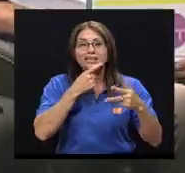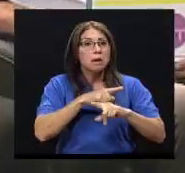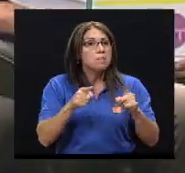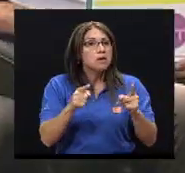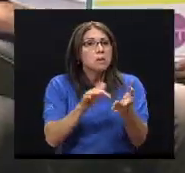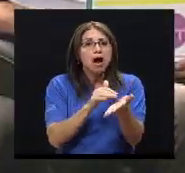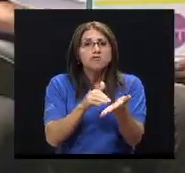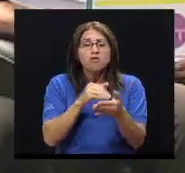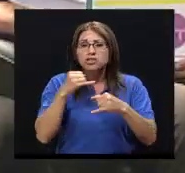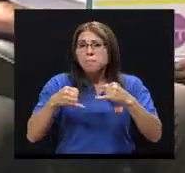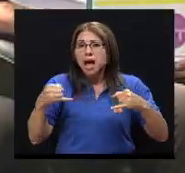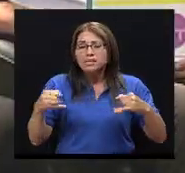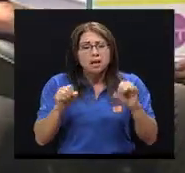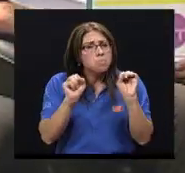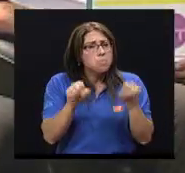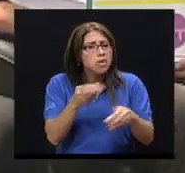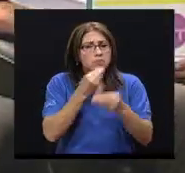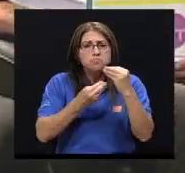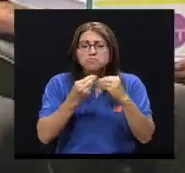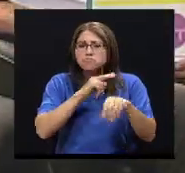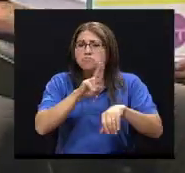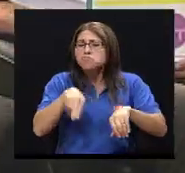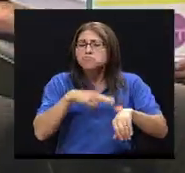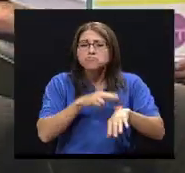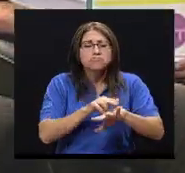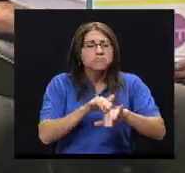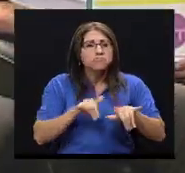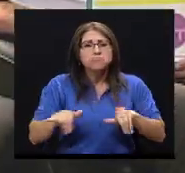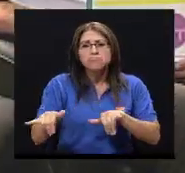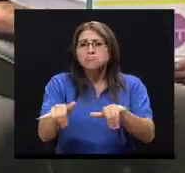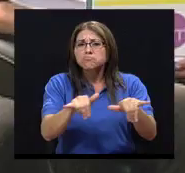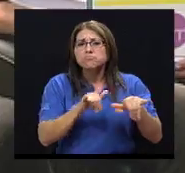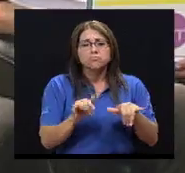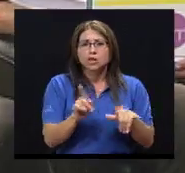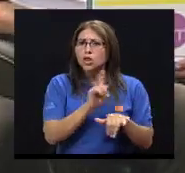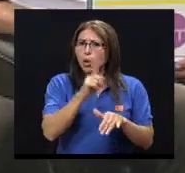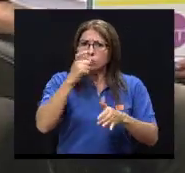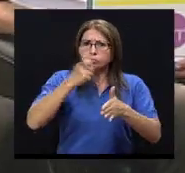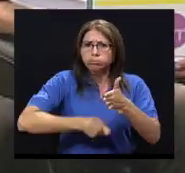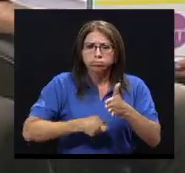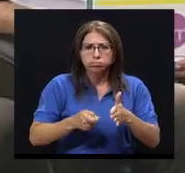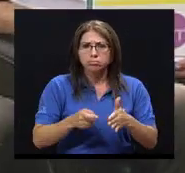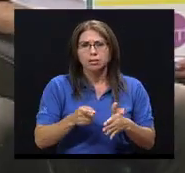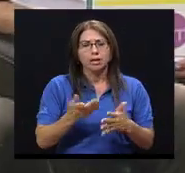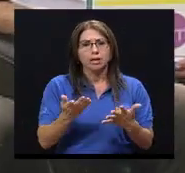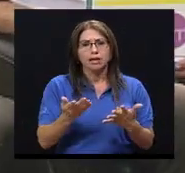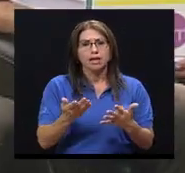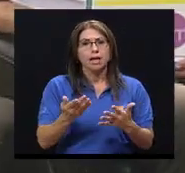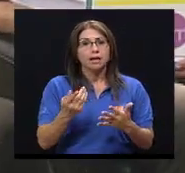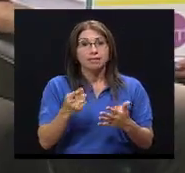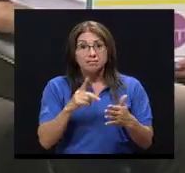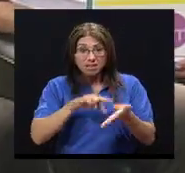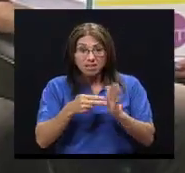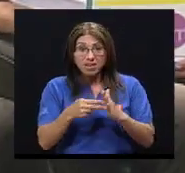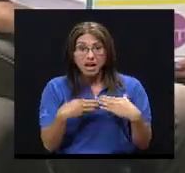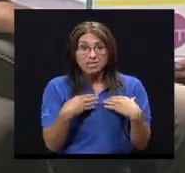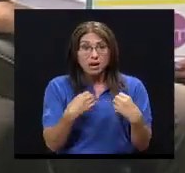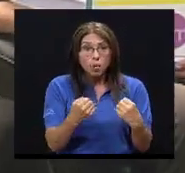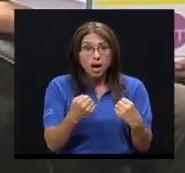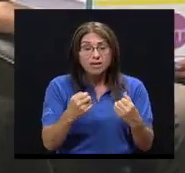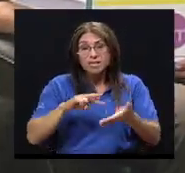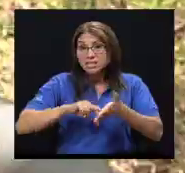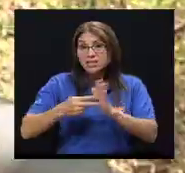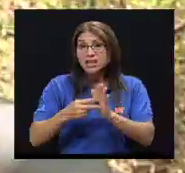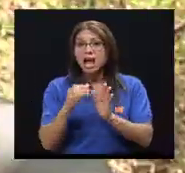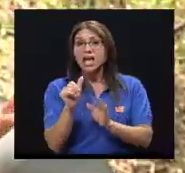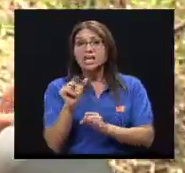arroz y la pasta puede estarlo consumiendo que no sea integral, no precisamente. No todo lo que comemos para que sea saludable tiene que ser